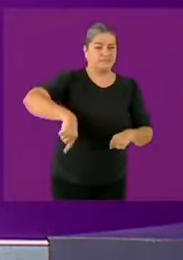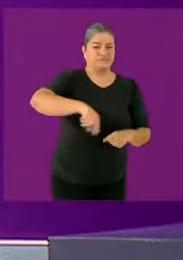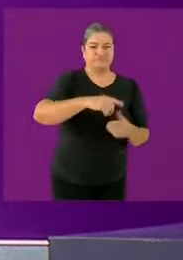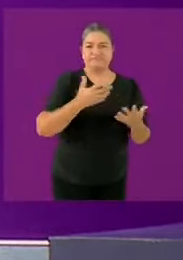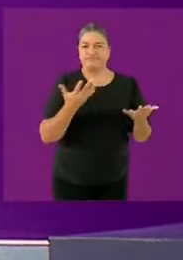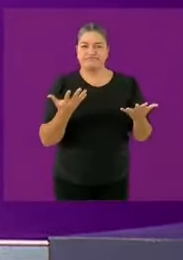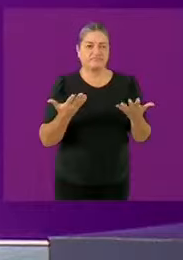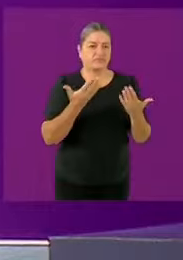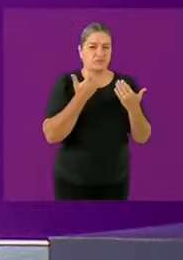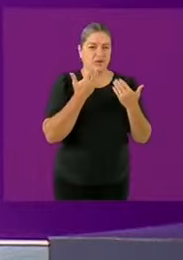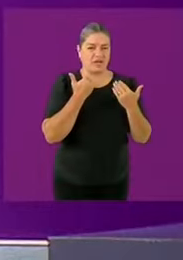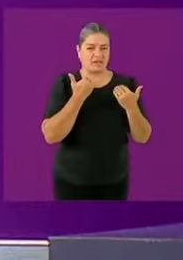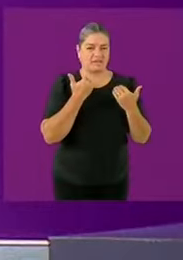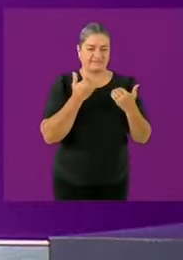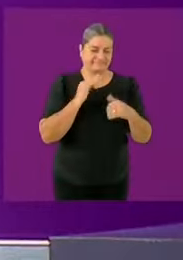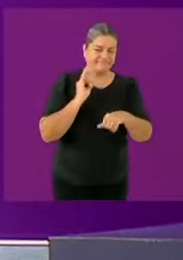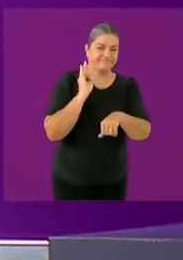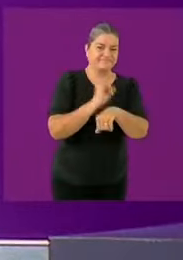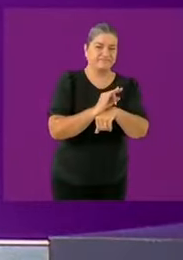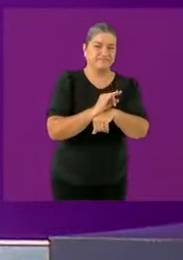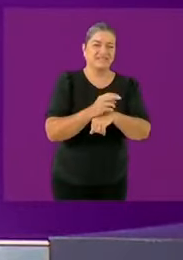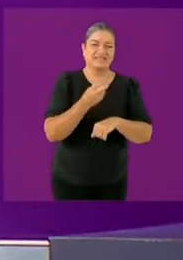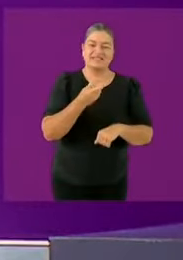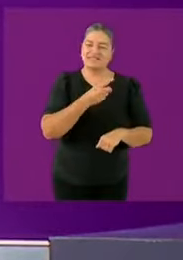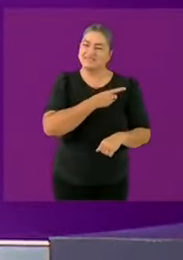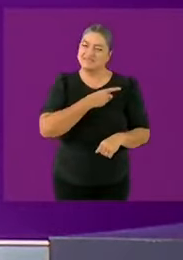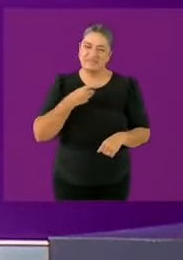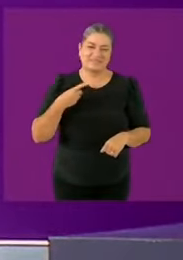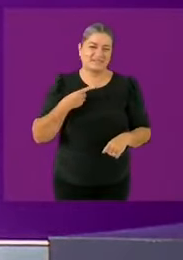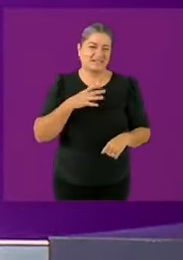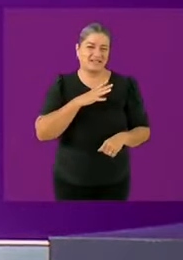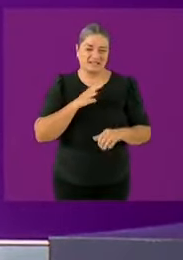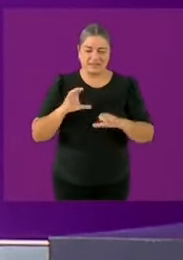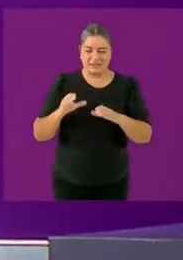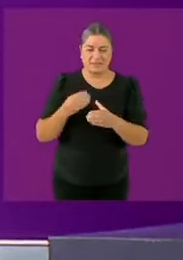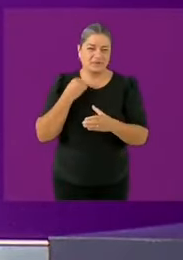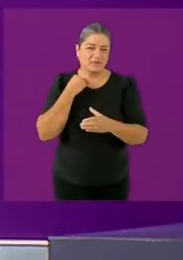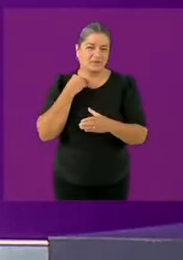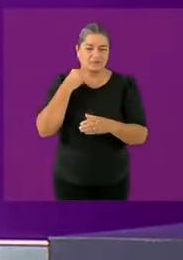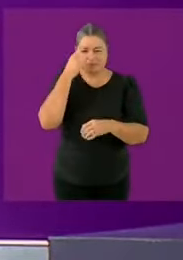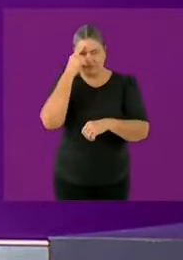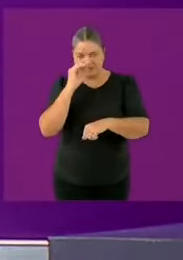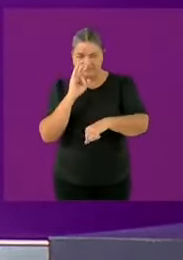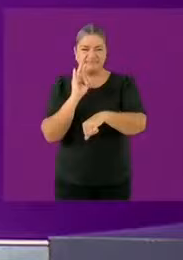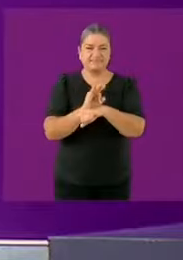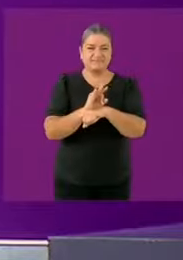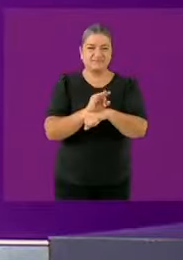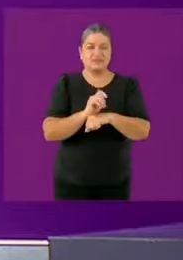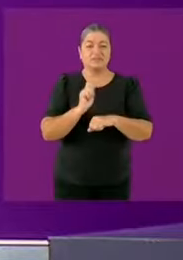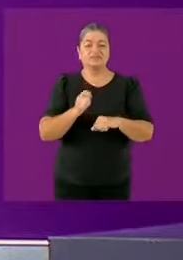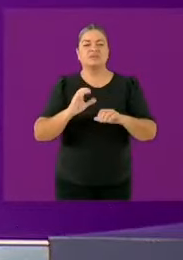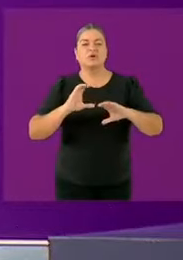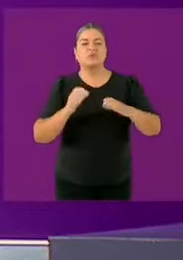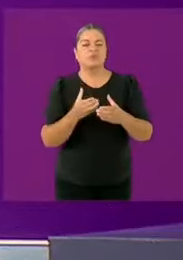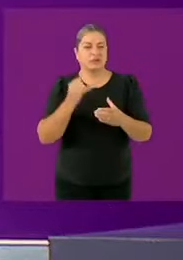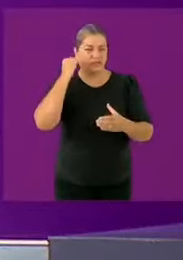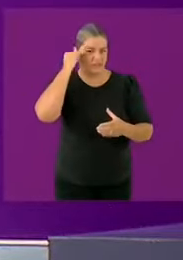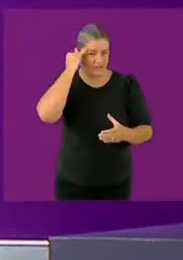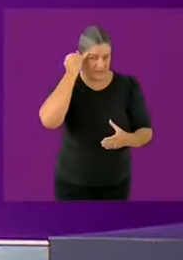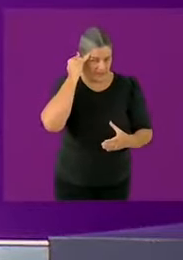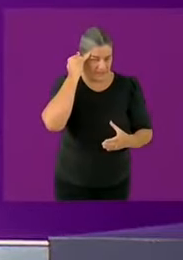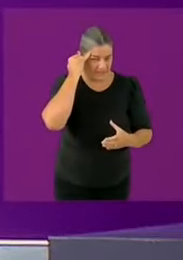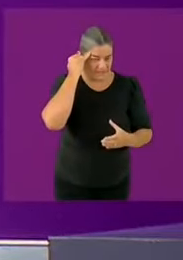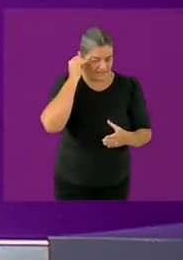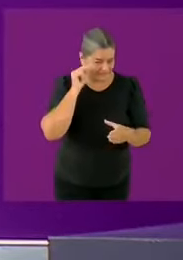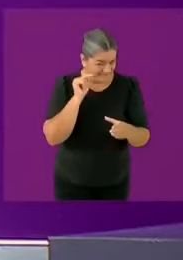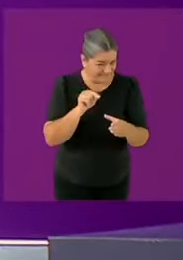defensoría pública al servicio de los pueblos y comunidades de los pueblos originarios y las comunidades indígenas porque hay 8 mil